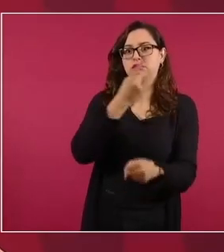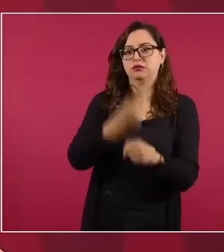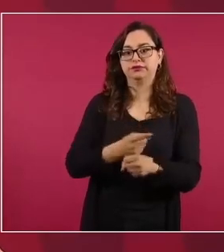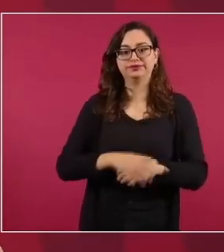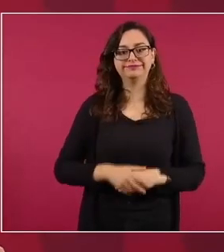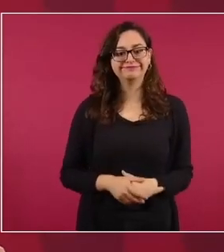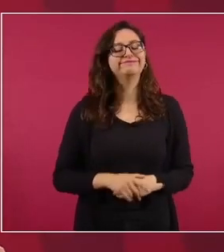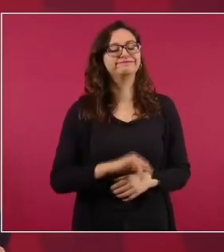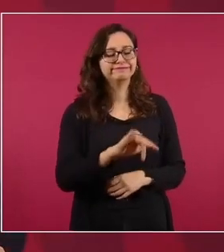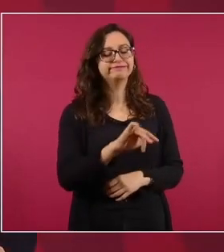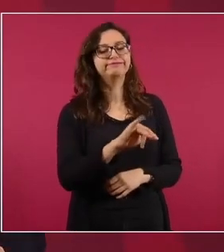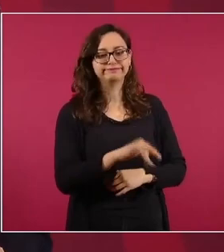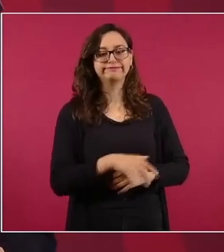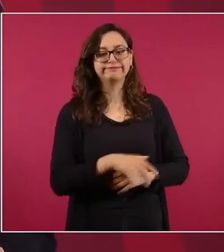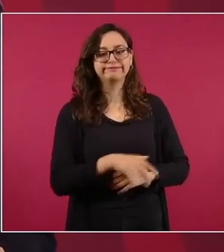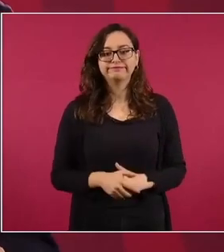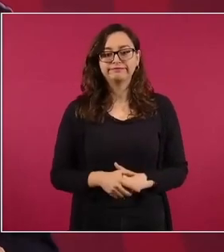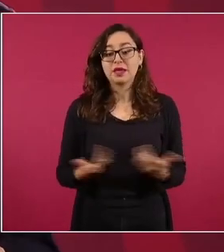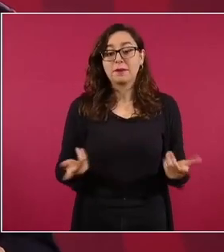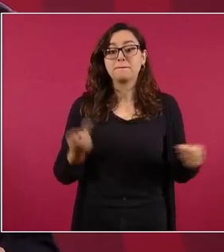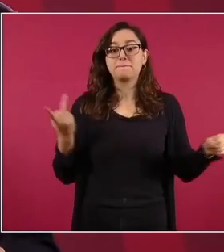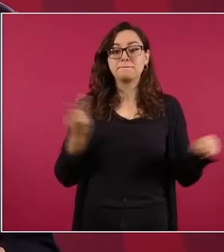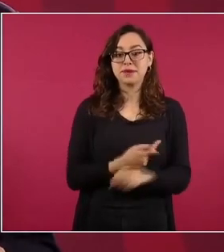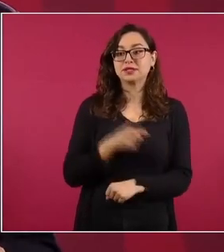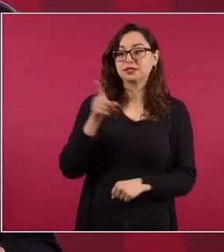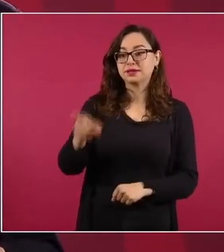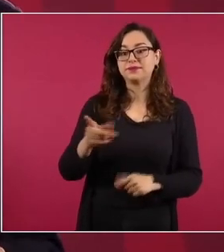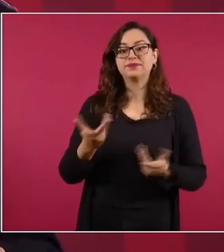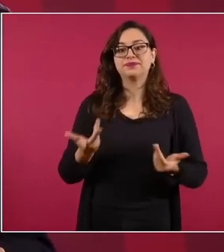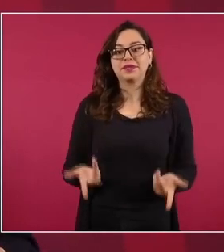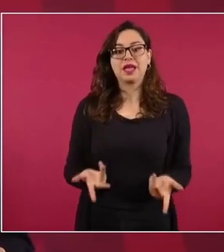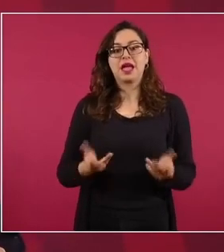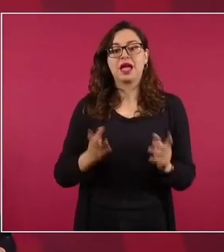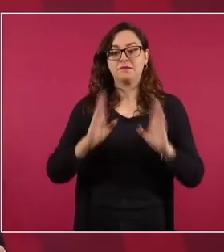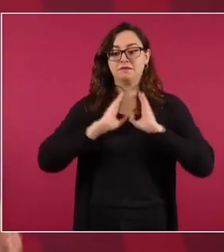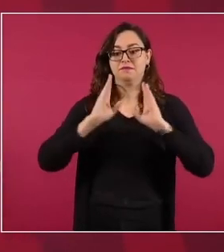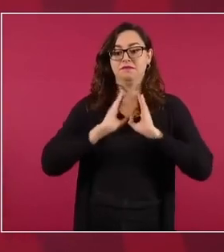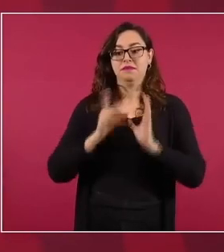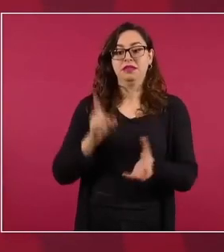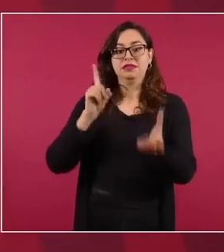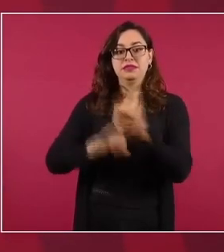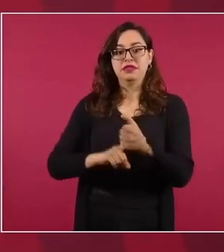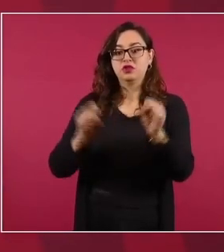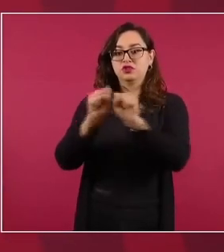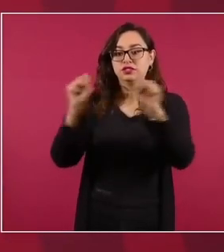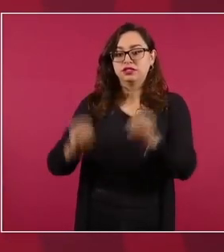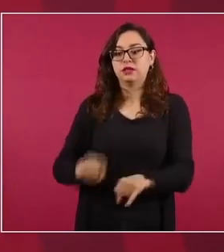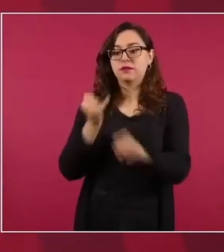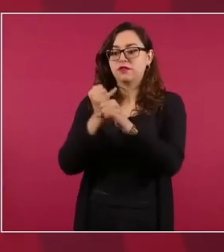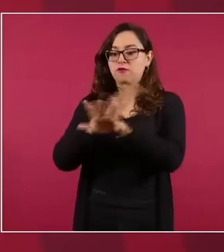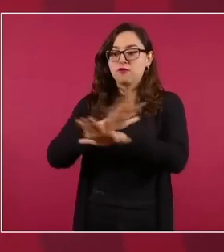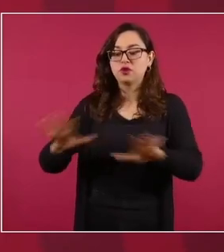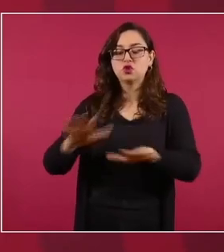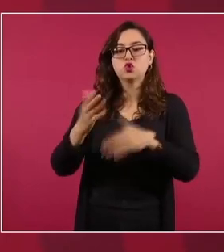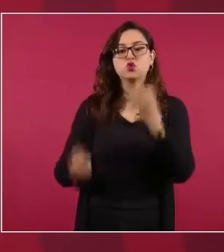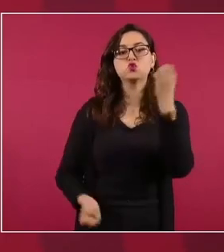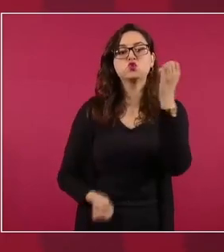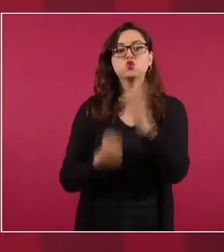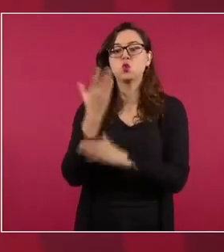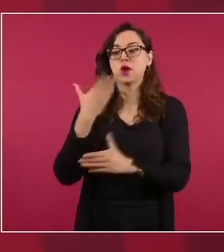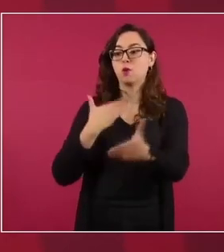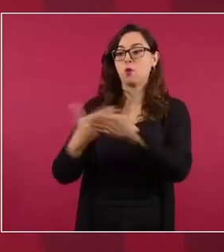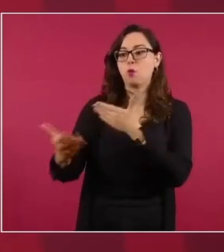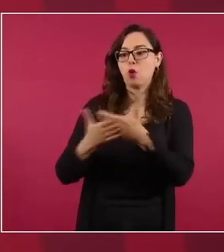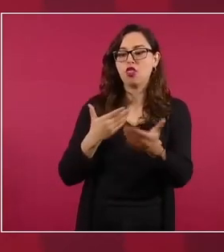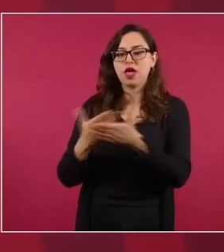un cambio, en el Ejército, me decía en general, del sistema de información. Por eso